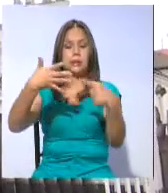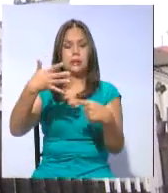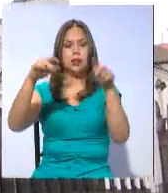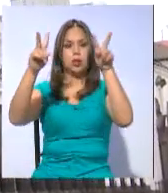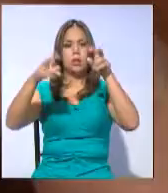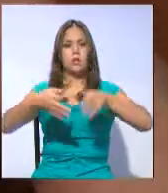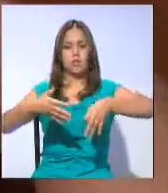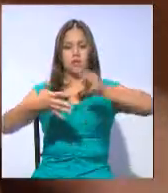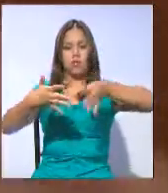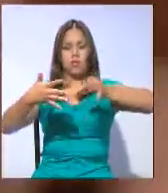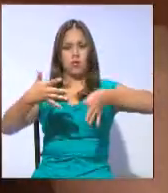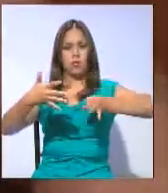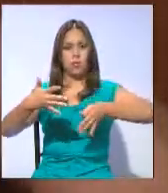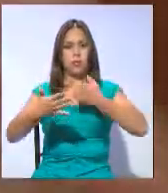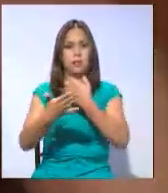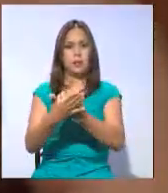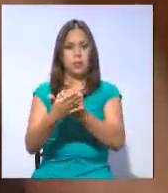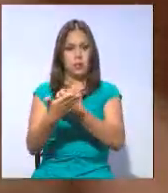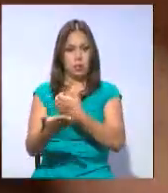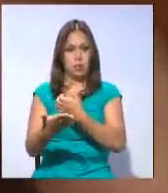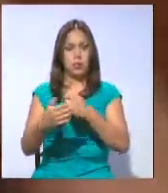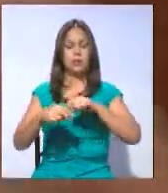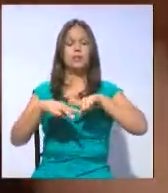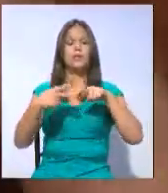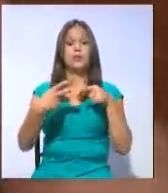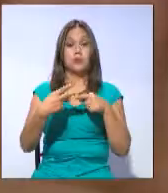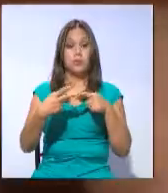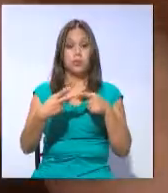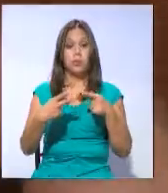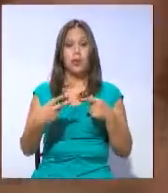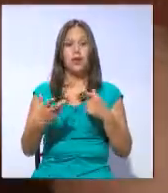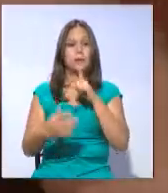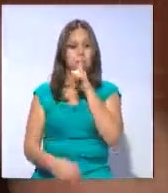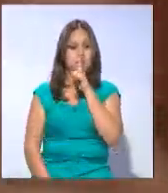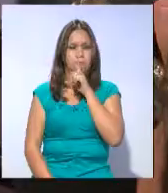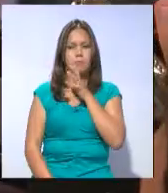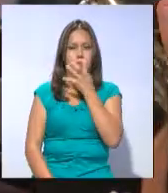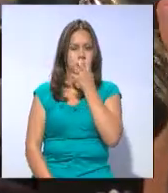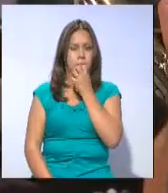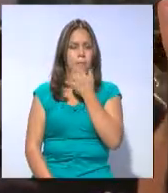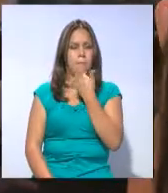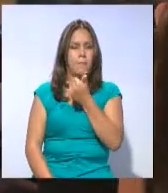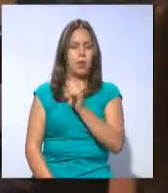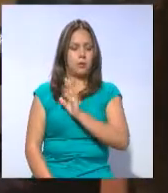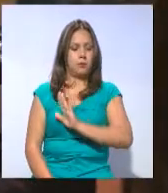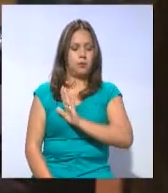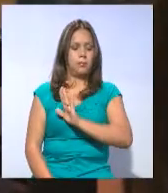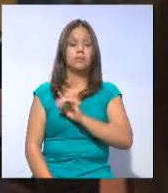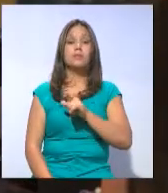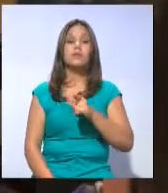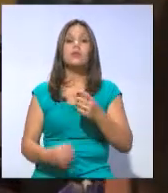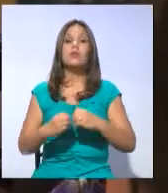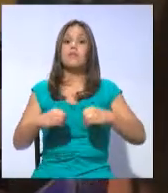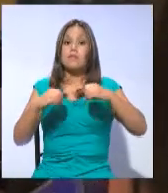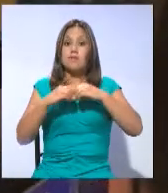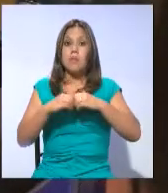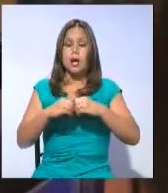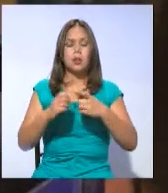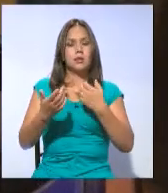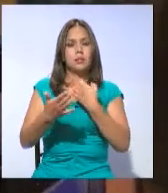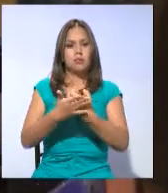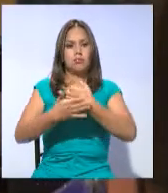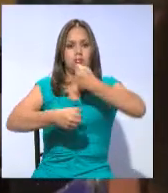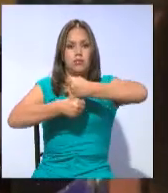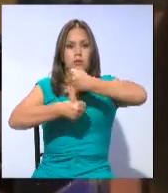medidas económicas y la segunda no desean adelantar criterios. Priorizando la generación de empleos, está priorizando evidentemente